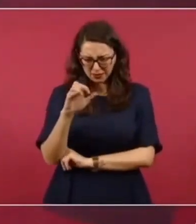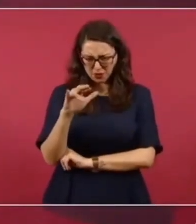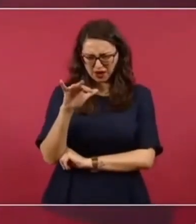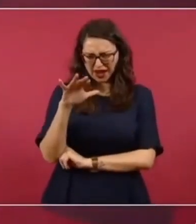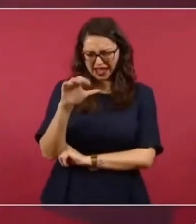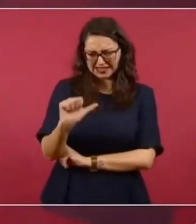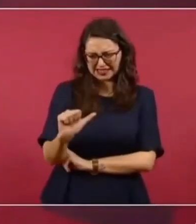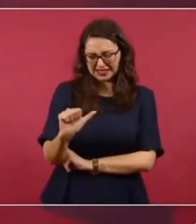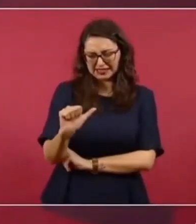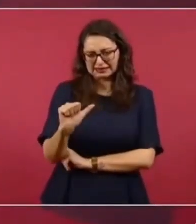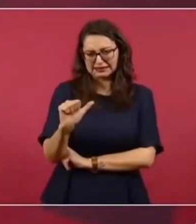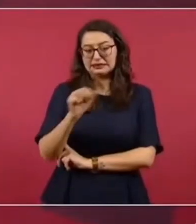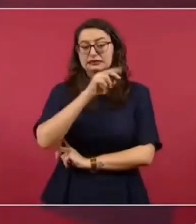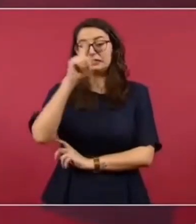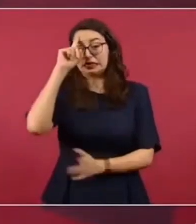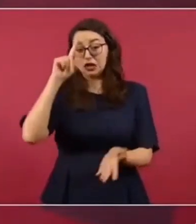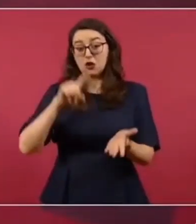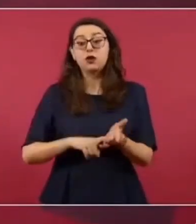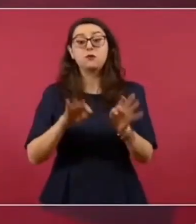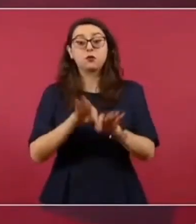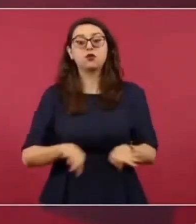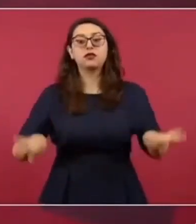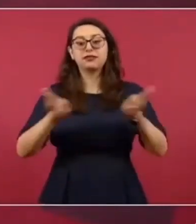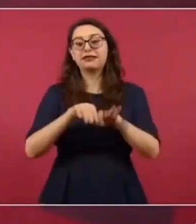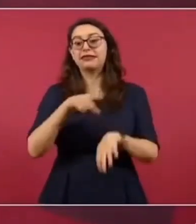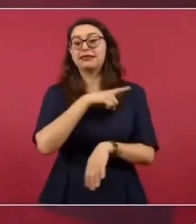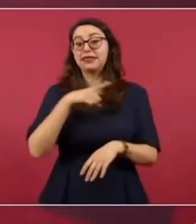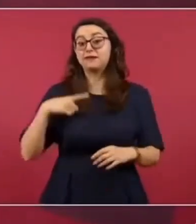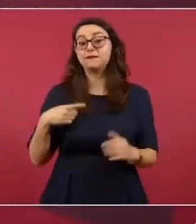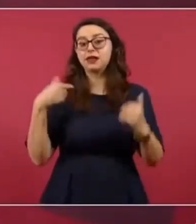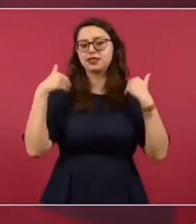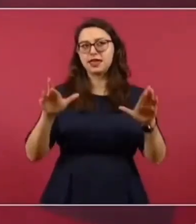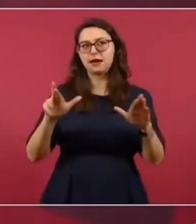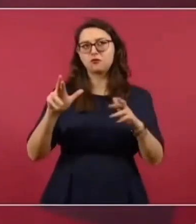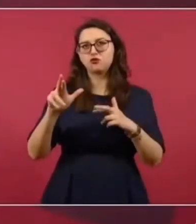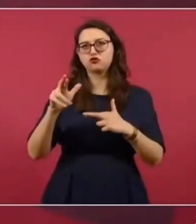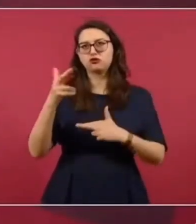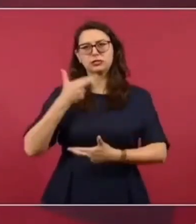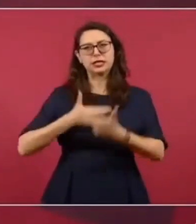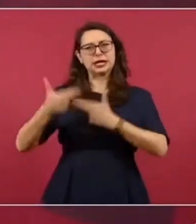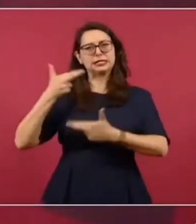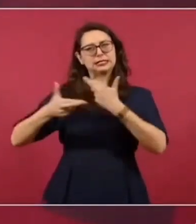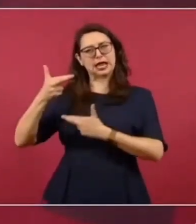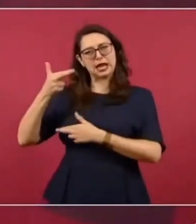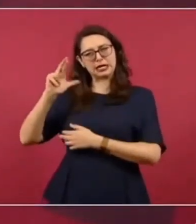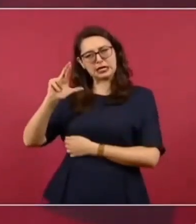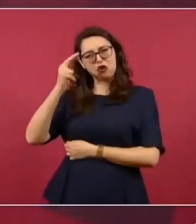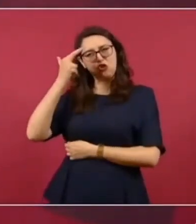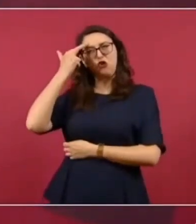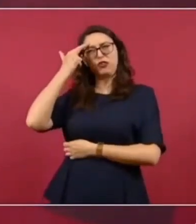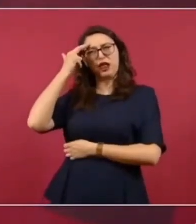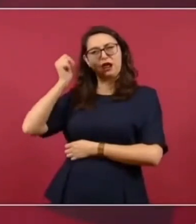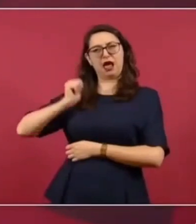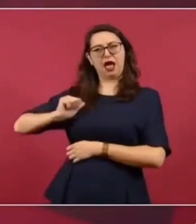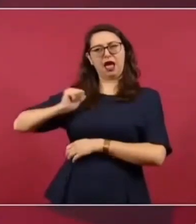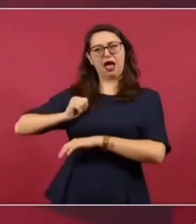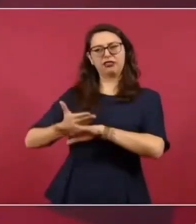regresar a los orígenes, ¿no? Y plantearse el significado